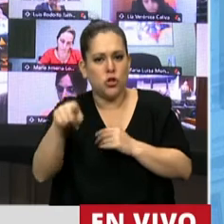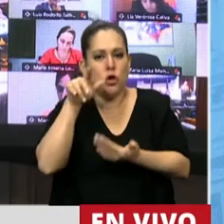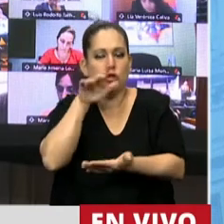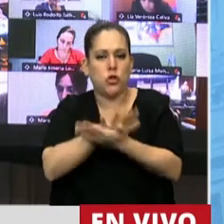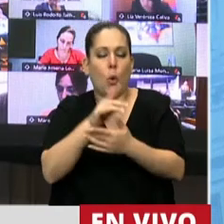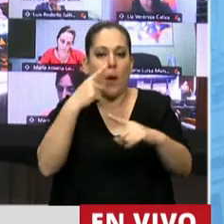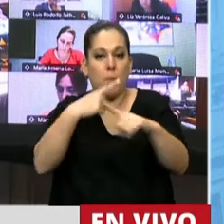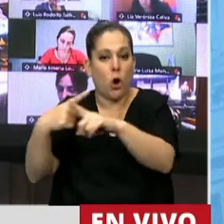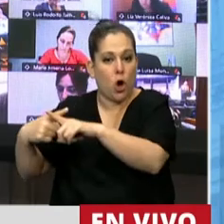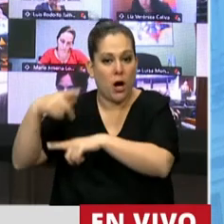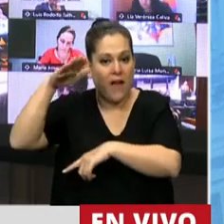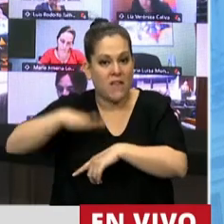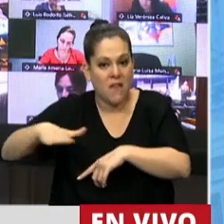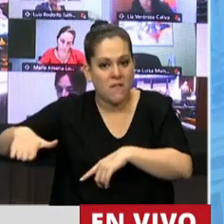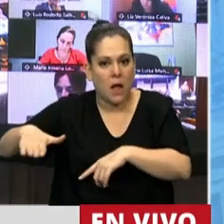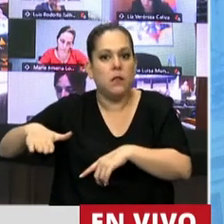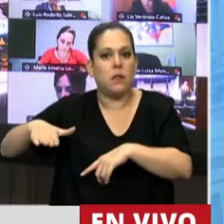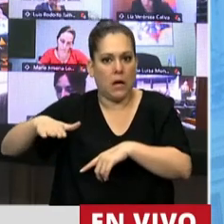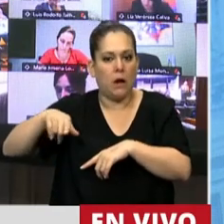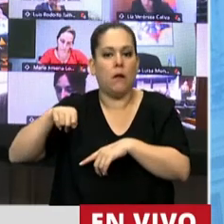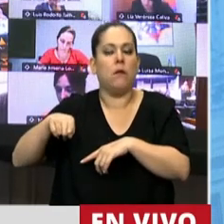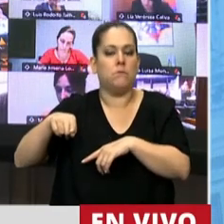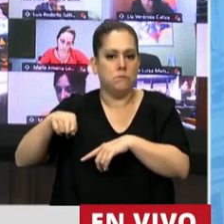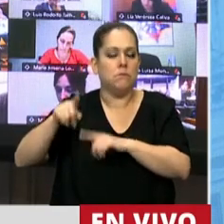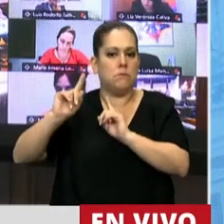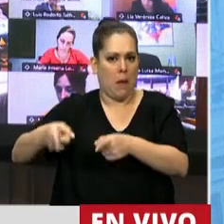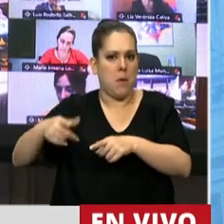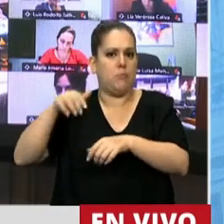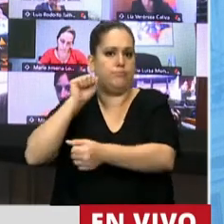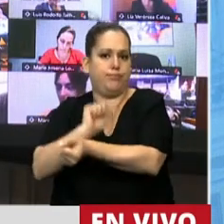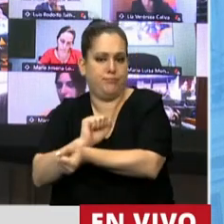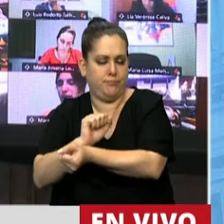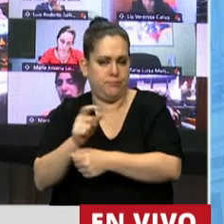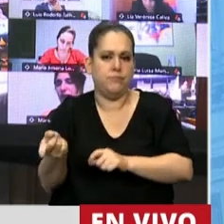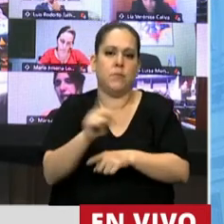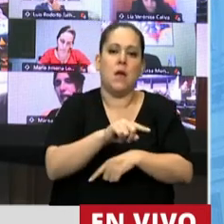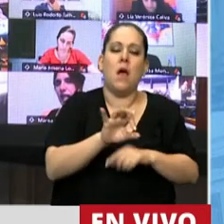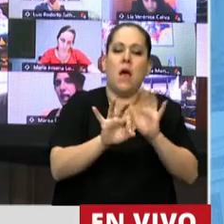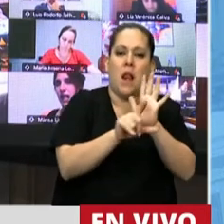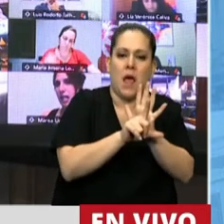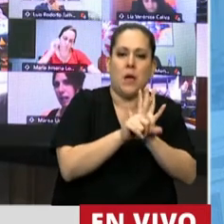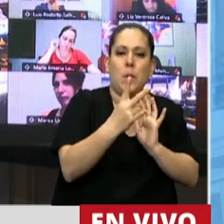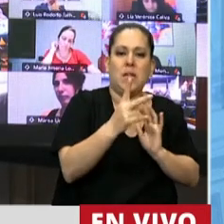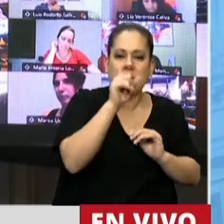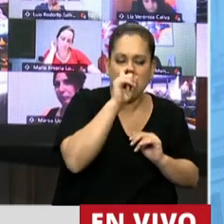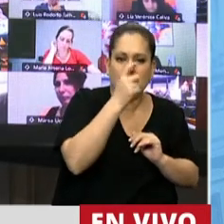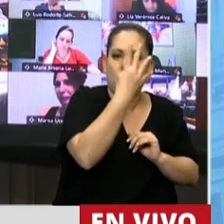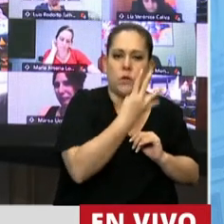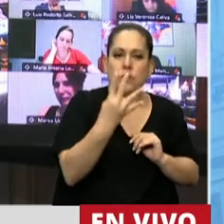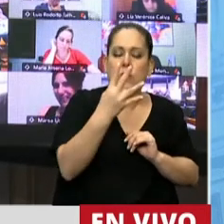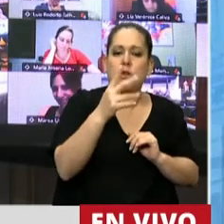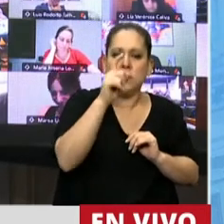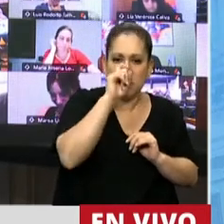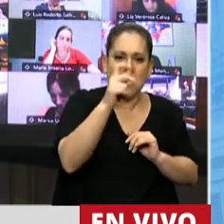simple de pornografía infantil. En el mismo año se aprobó la Ley 27.458 que declara